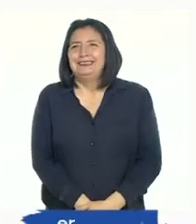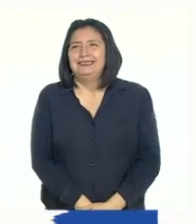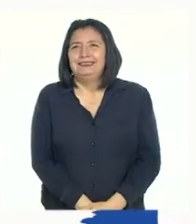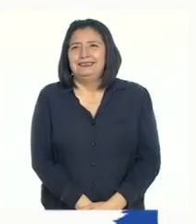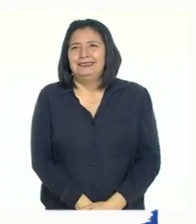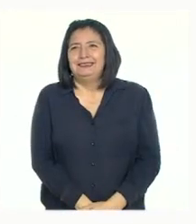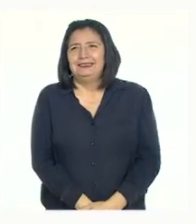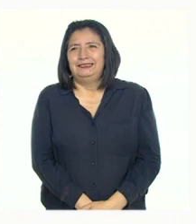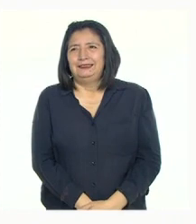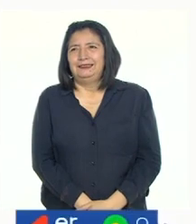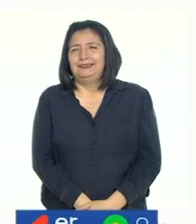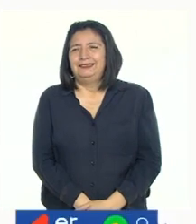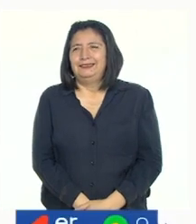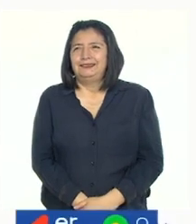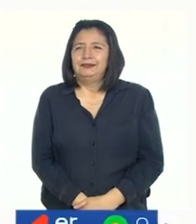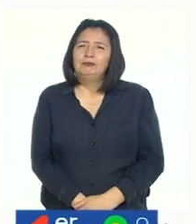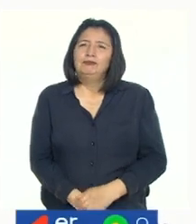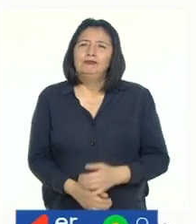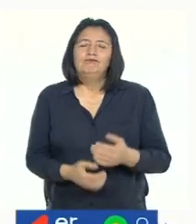¡Un final feliz!